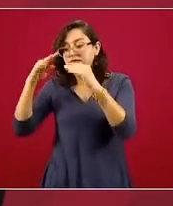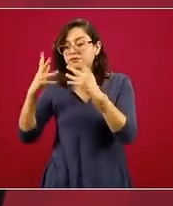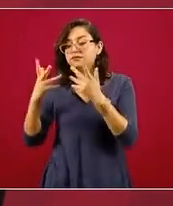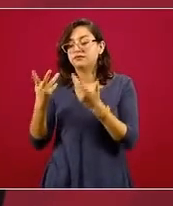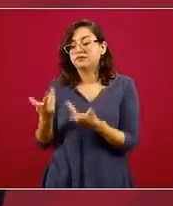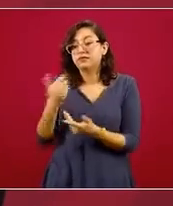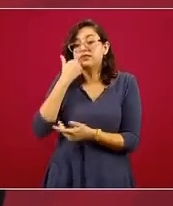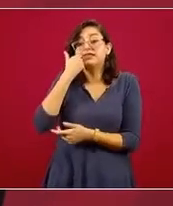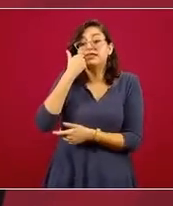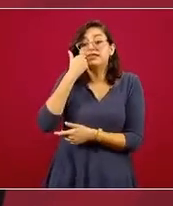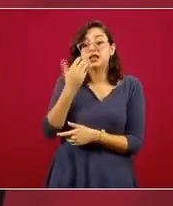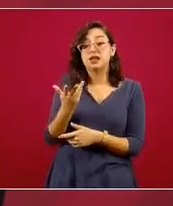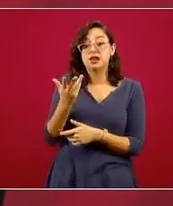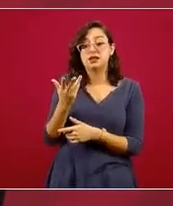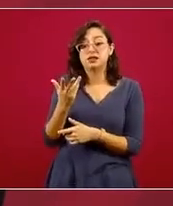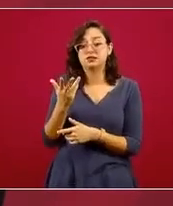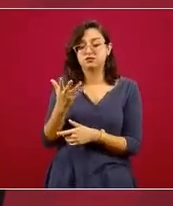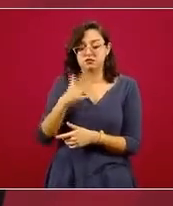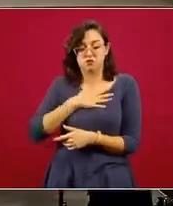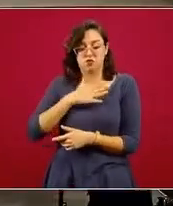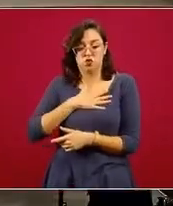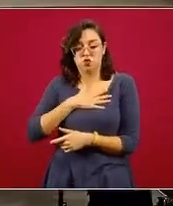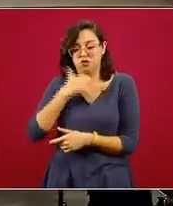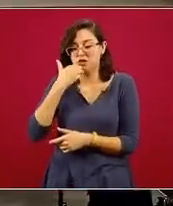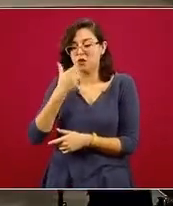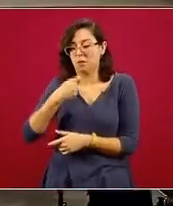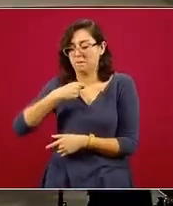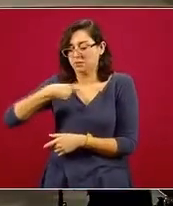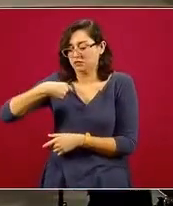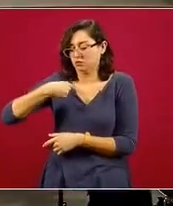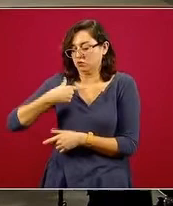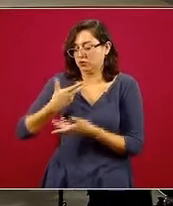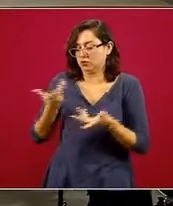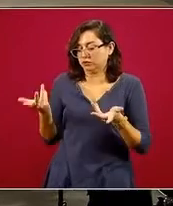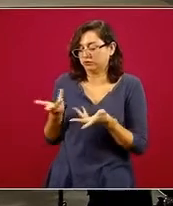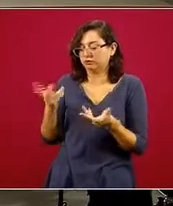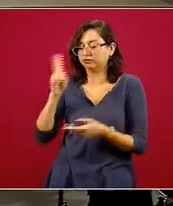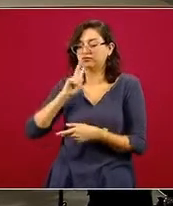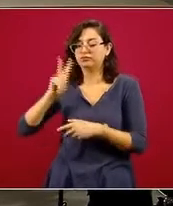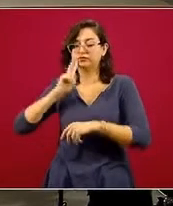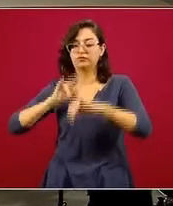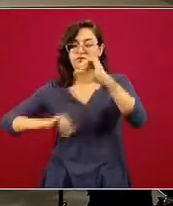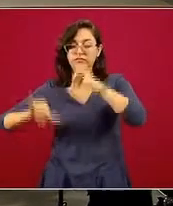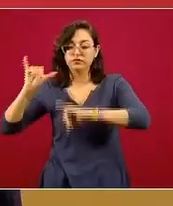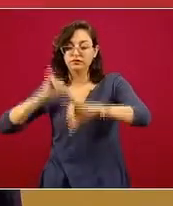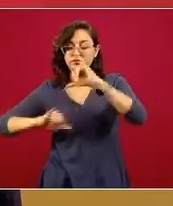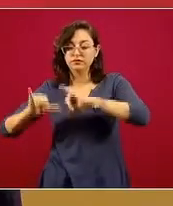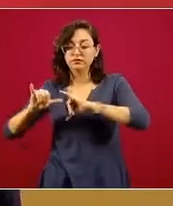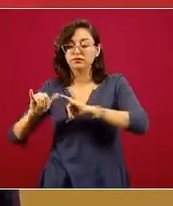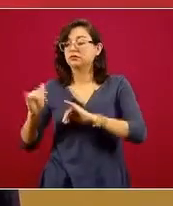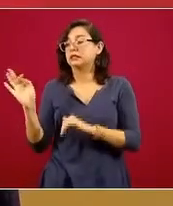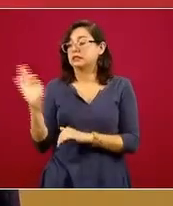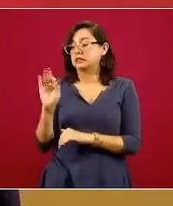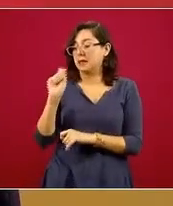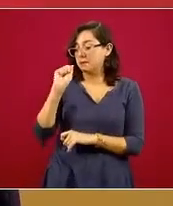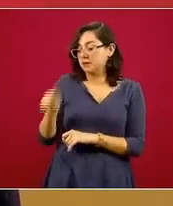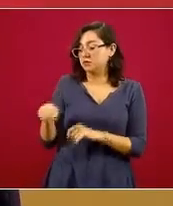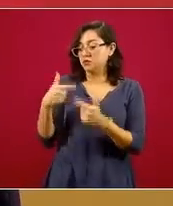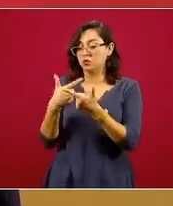deseo personal de hacerse la prueba que quizá estos que menciona este grupo empresarial